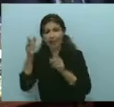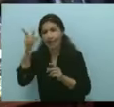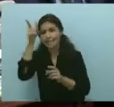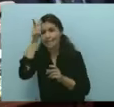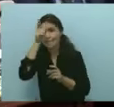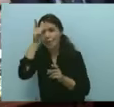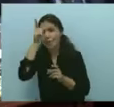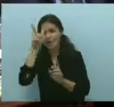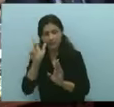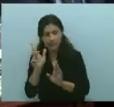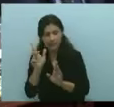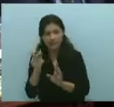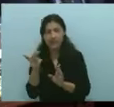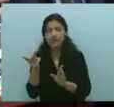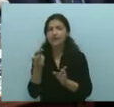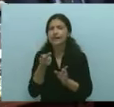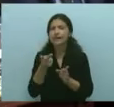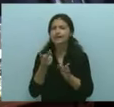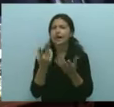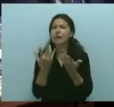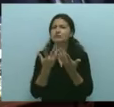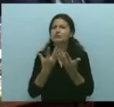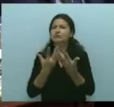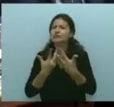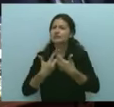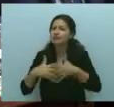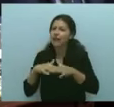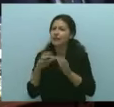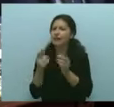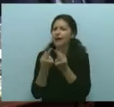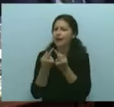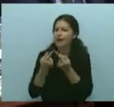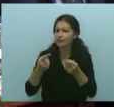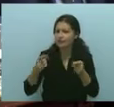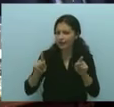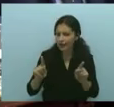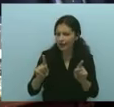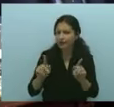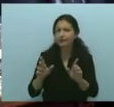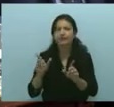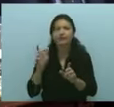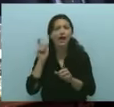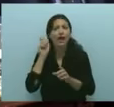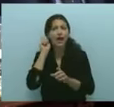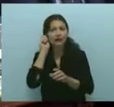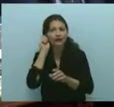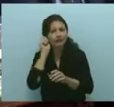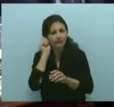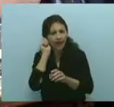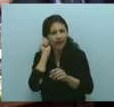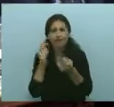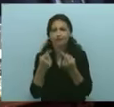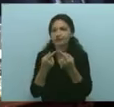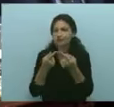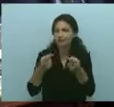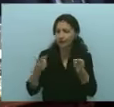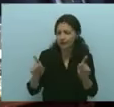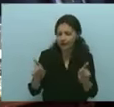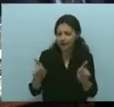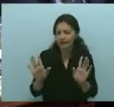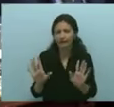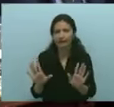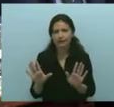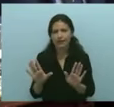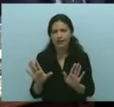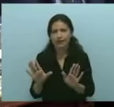razonablemente un régimen distinto. Por eso son distintas las edades, se mantienen los 57